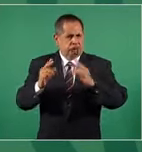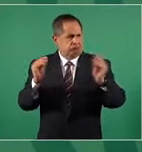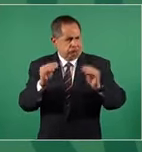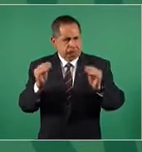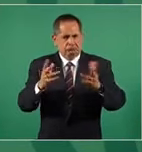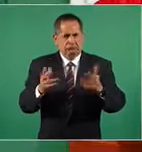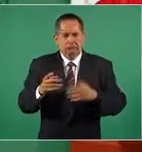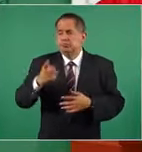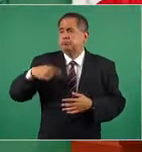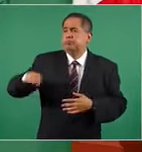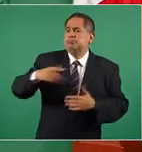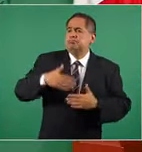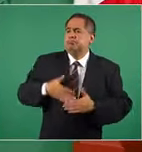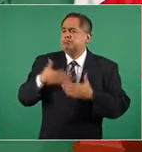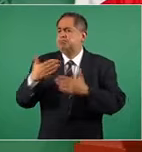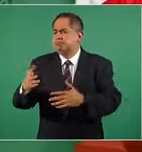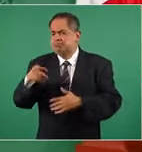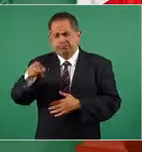confianza a la gente,